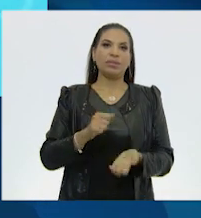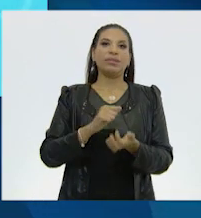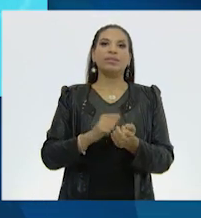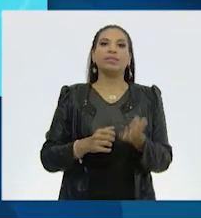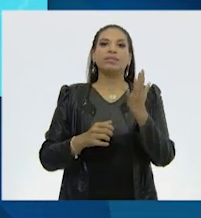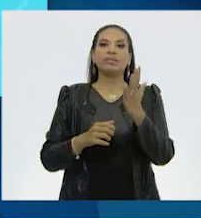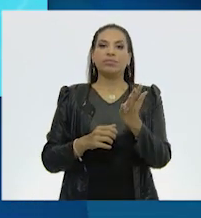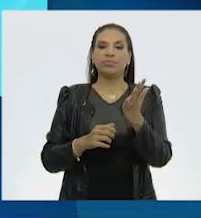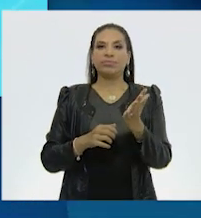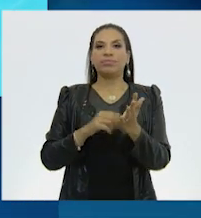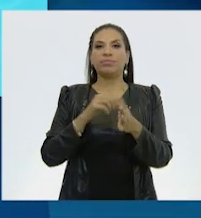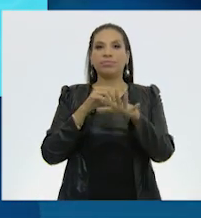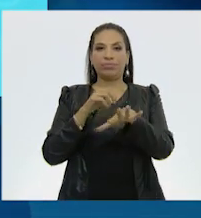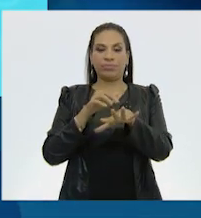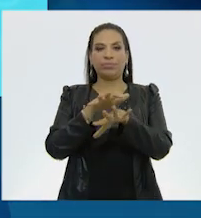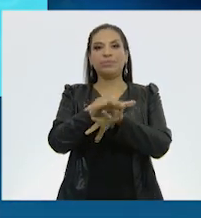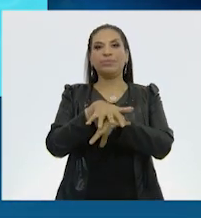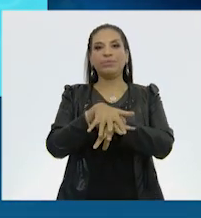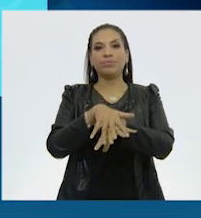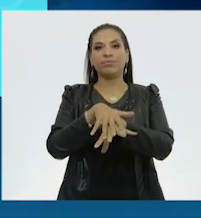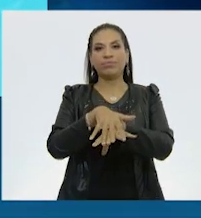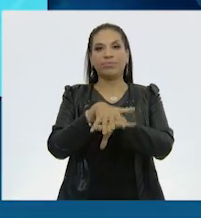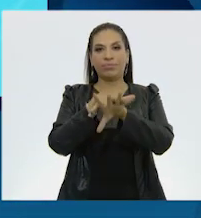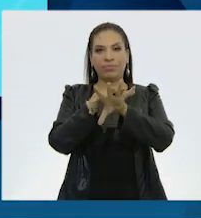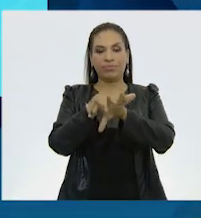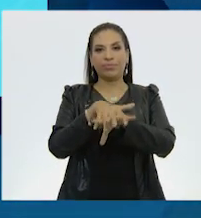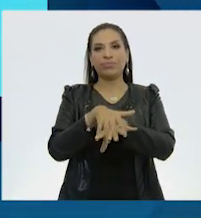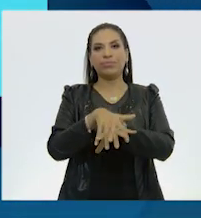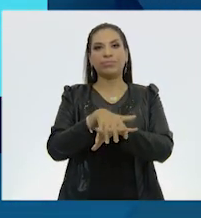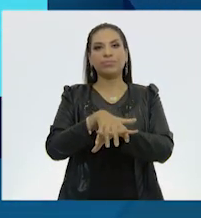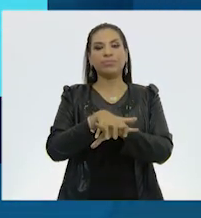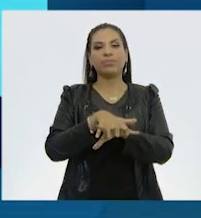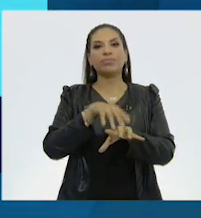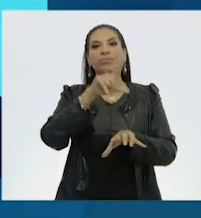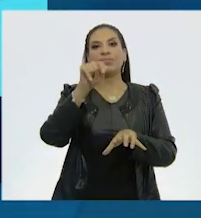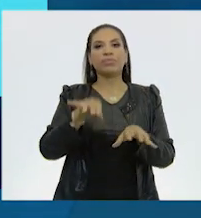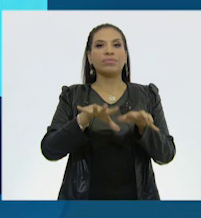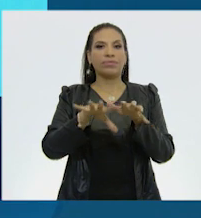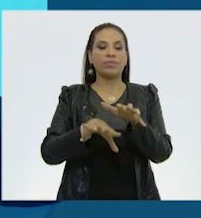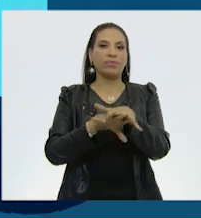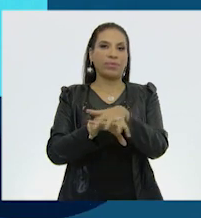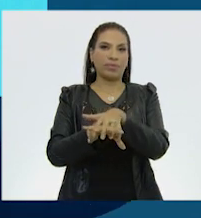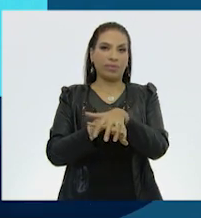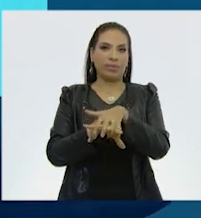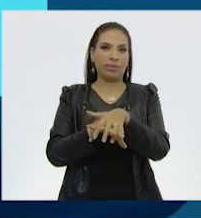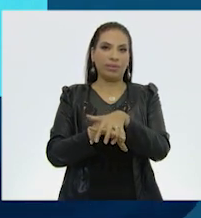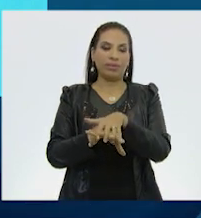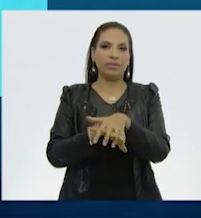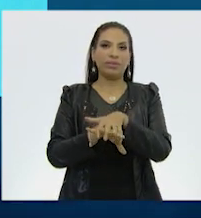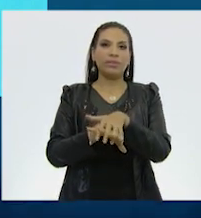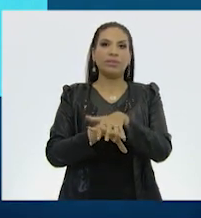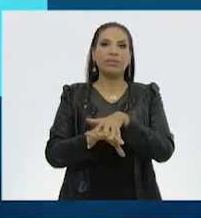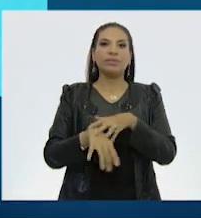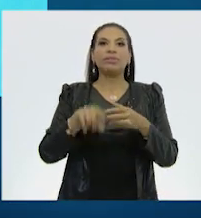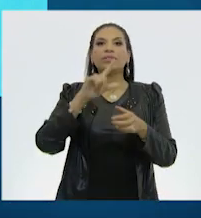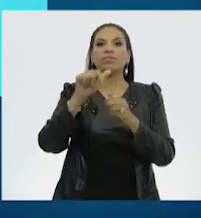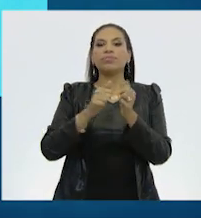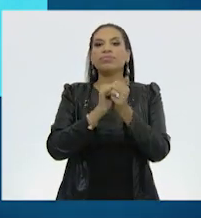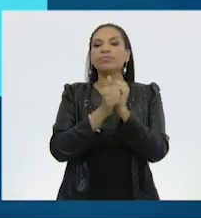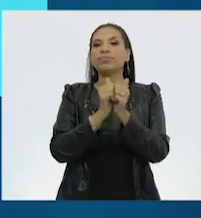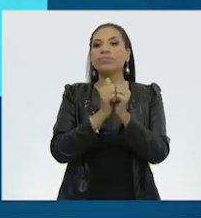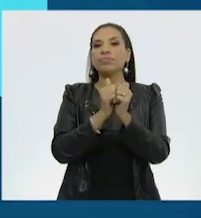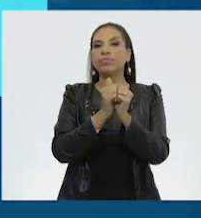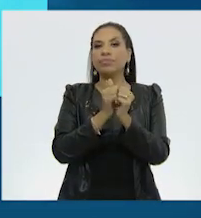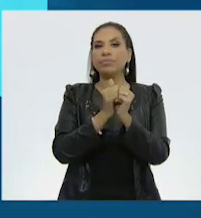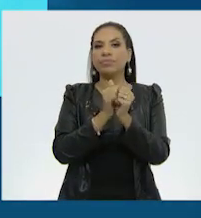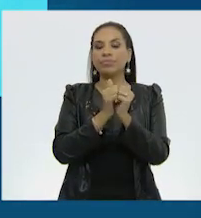la palma de una de tus manos contra el dorso de la otra, entrelazando los dedos. Repite lo mismo con la otra mano. Frota los dedos.